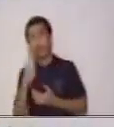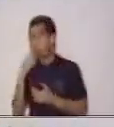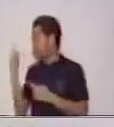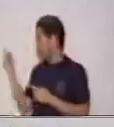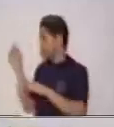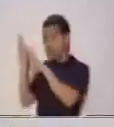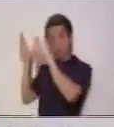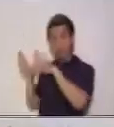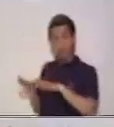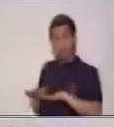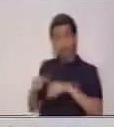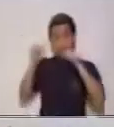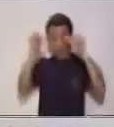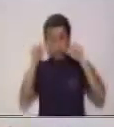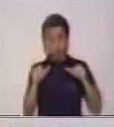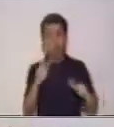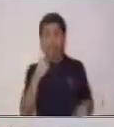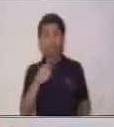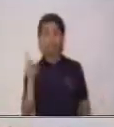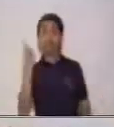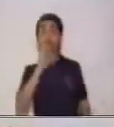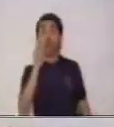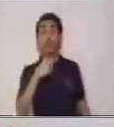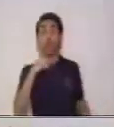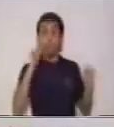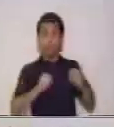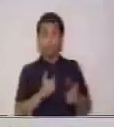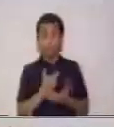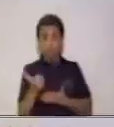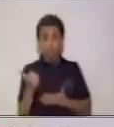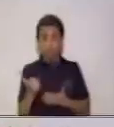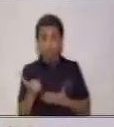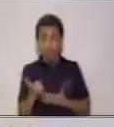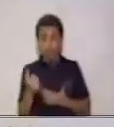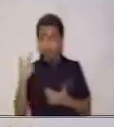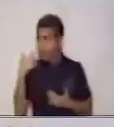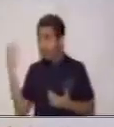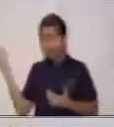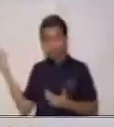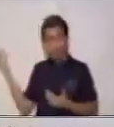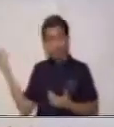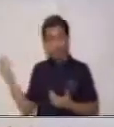publicitario yo encuentro esa información? A ver.